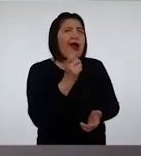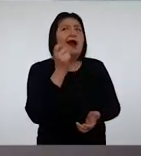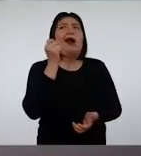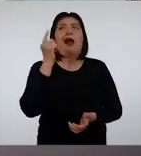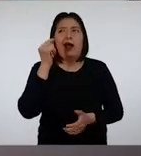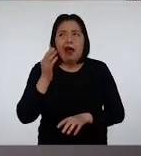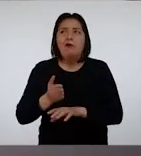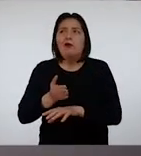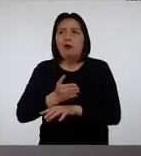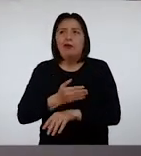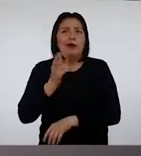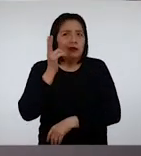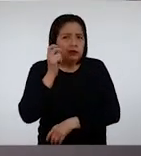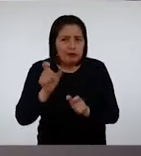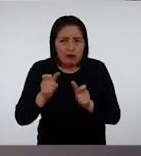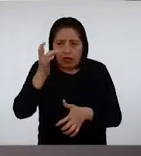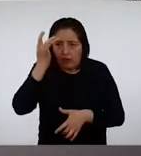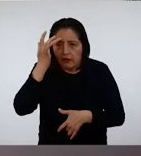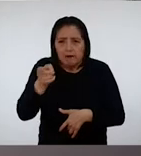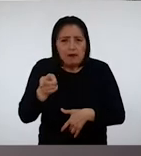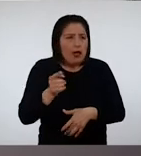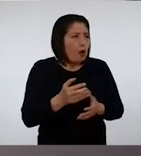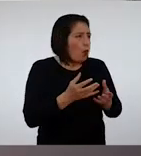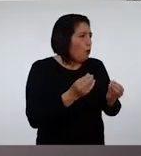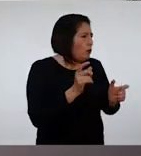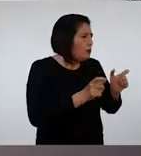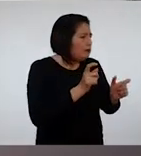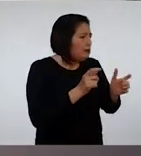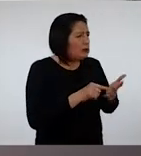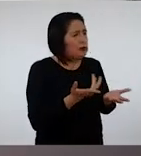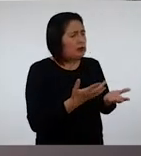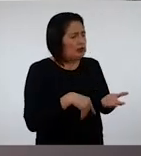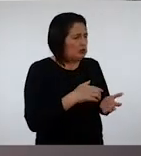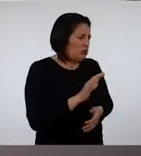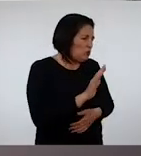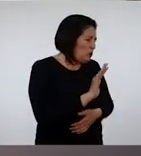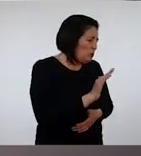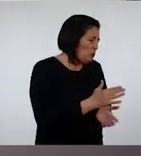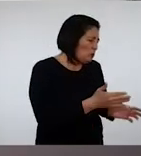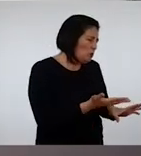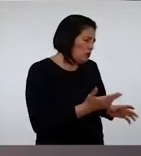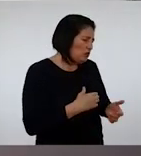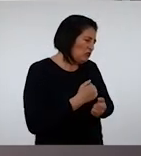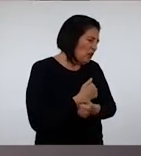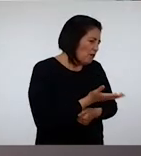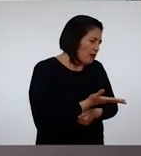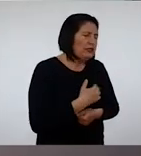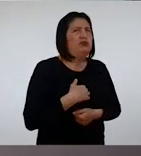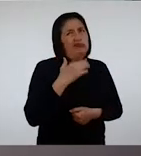entendiendo Escuché que la gente se enfermaba Y que muchos tuvieron que despedirse de las personas que más querían